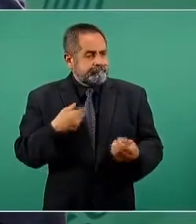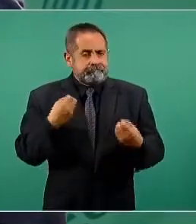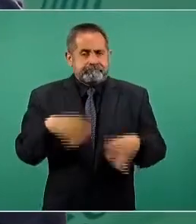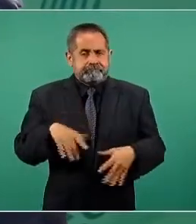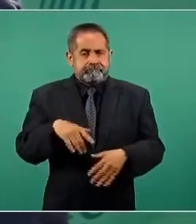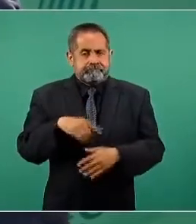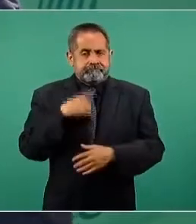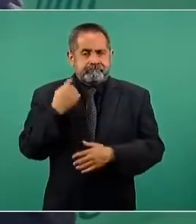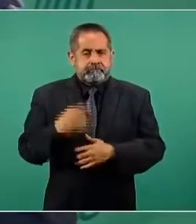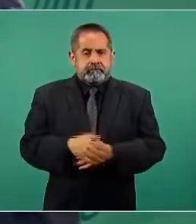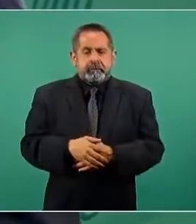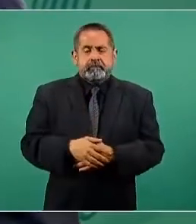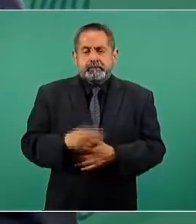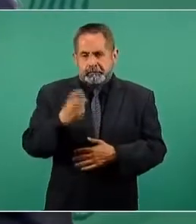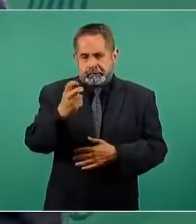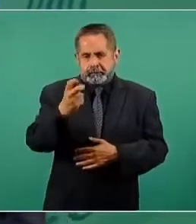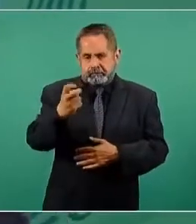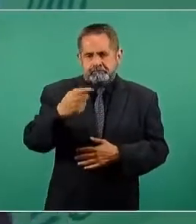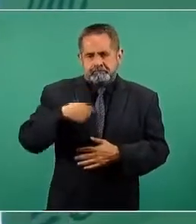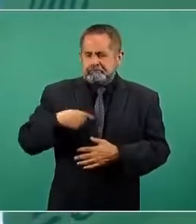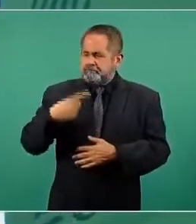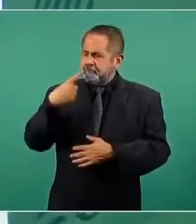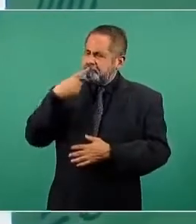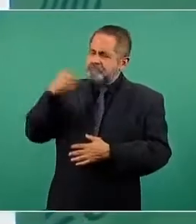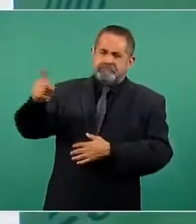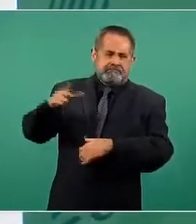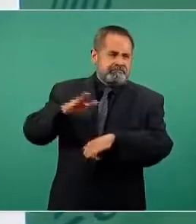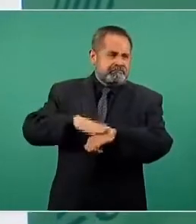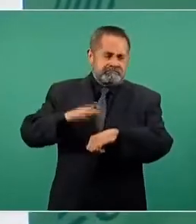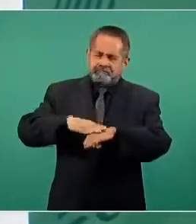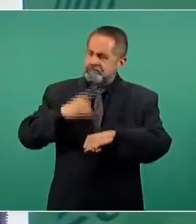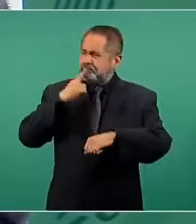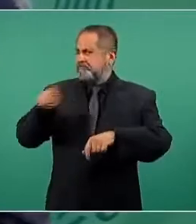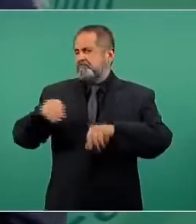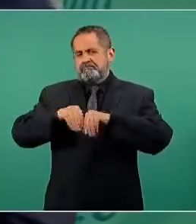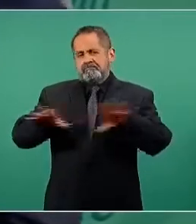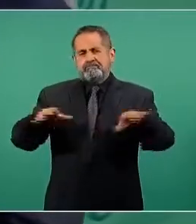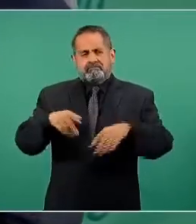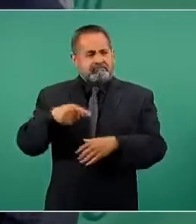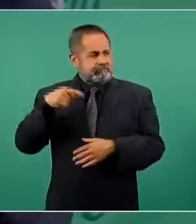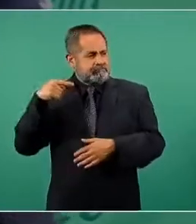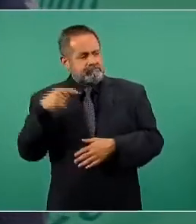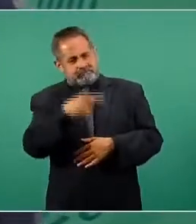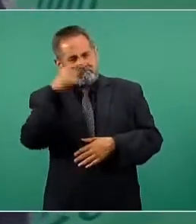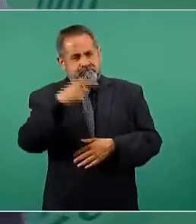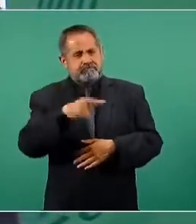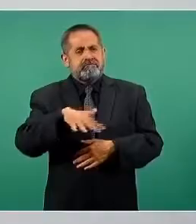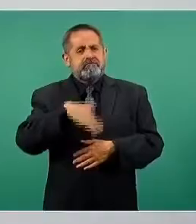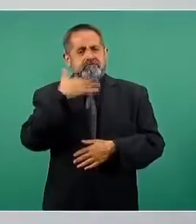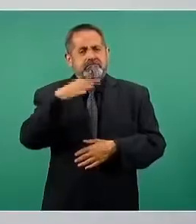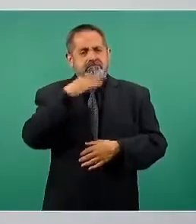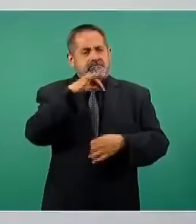¿Cómo no voy a denunciar el fraude electoral?